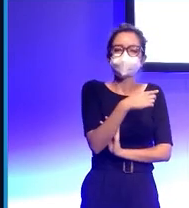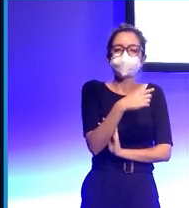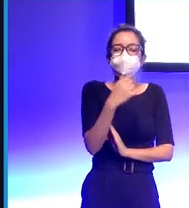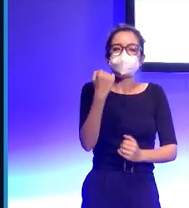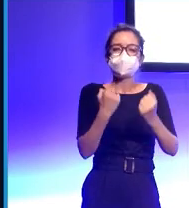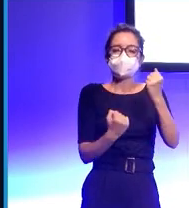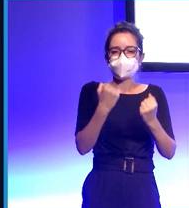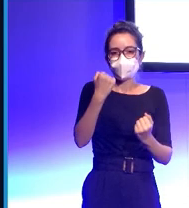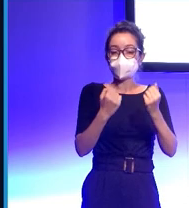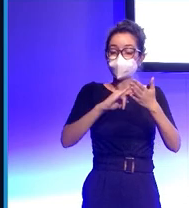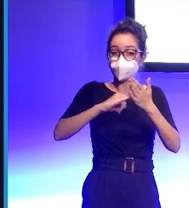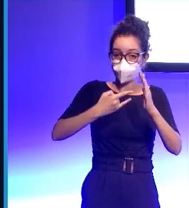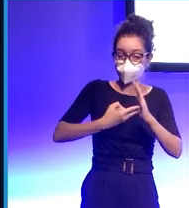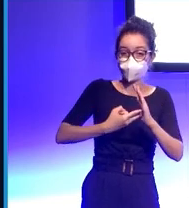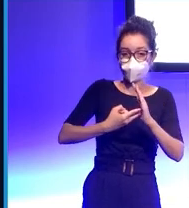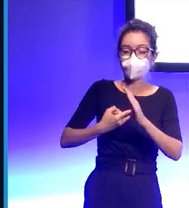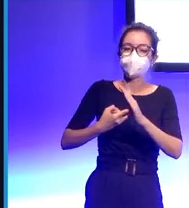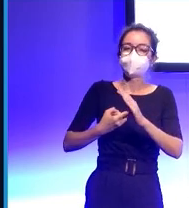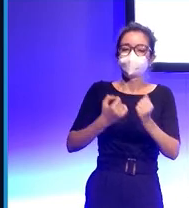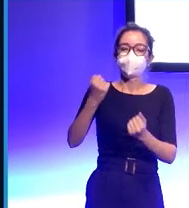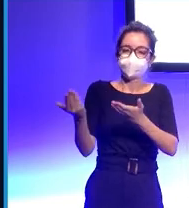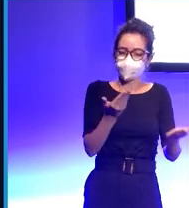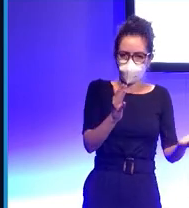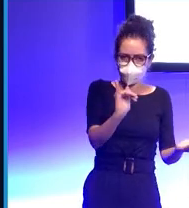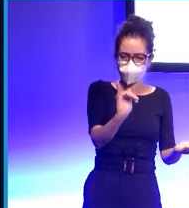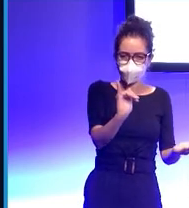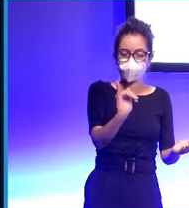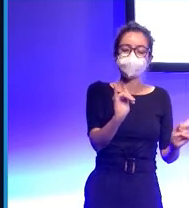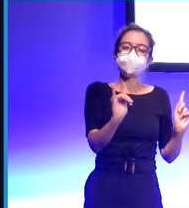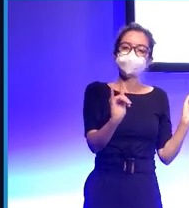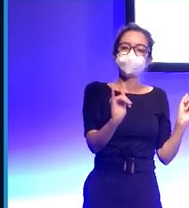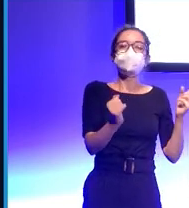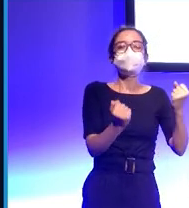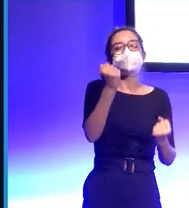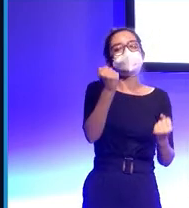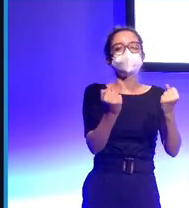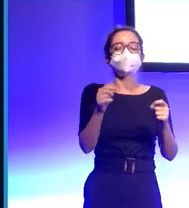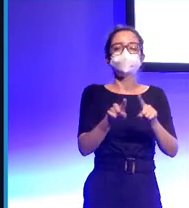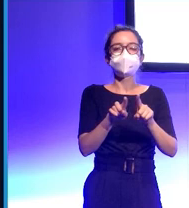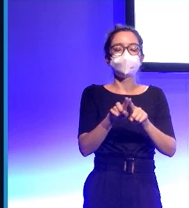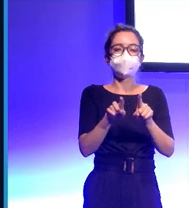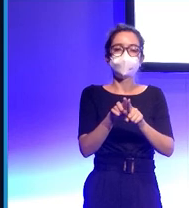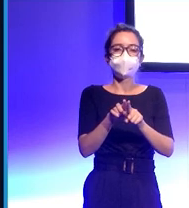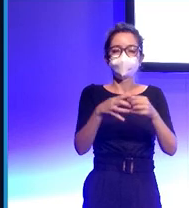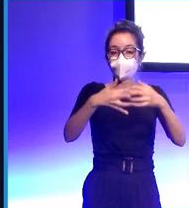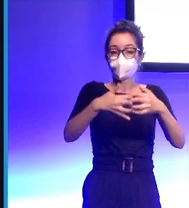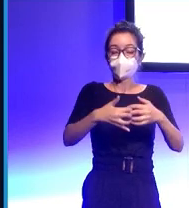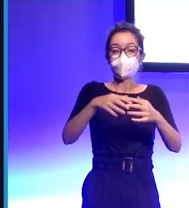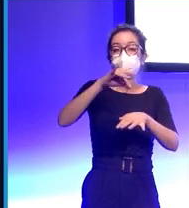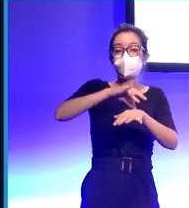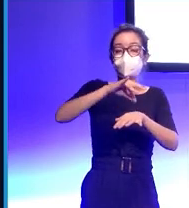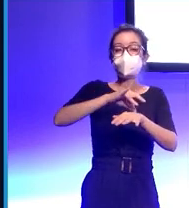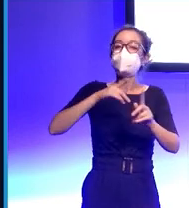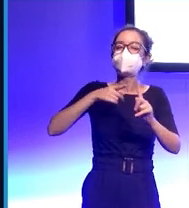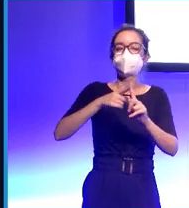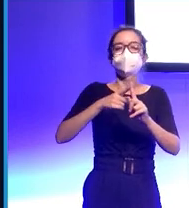está dotado de este tipo de tecnologías de conducción asistida y la idea es usar el coche como un dispositivo médico que pueda ayudar a reducir